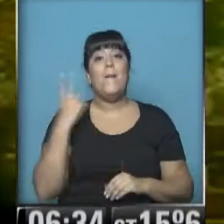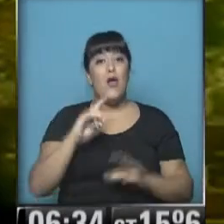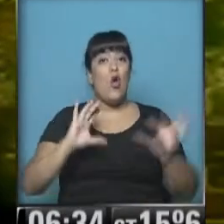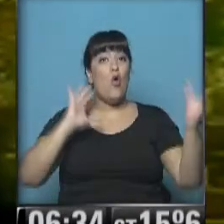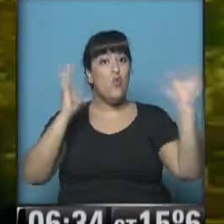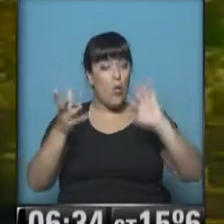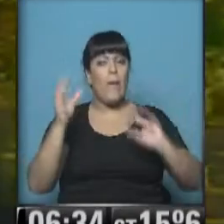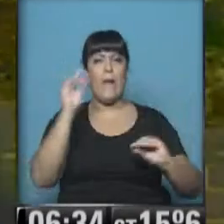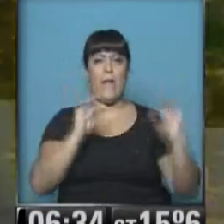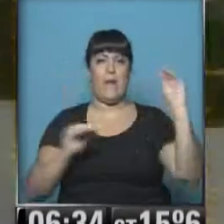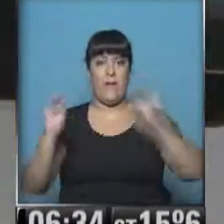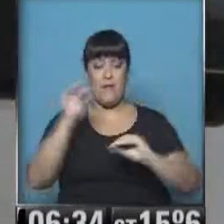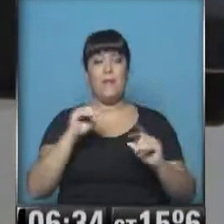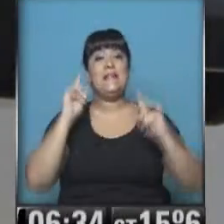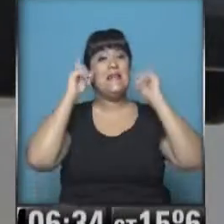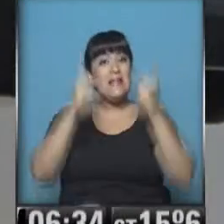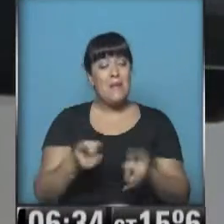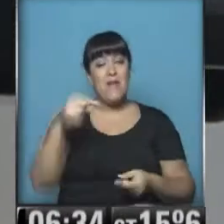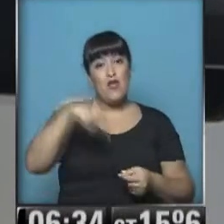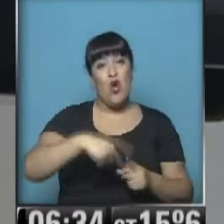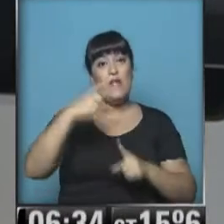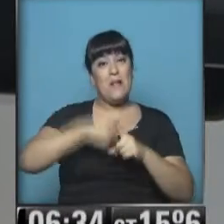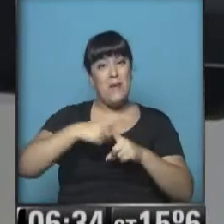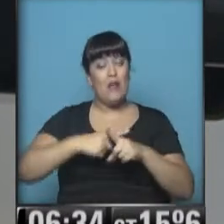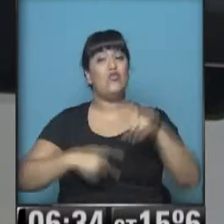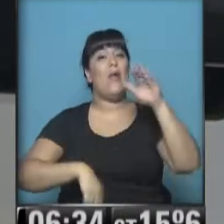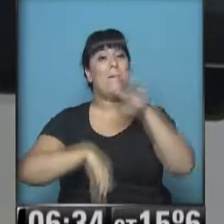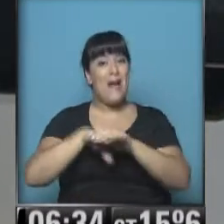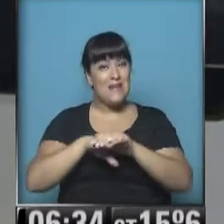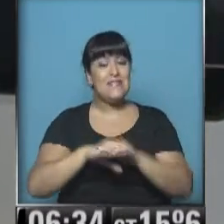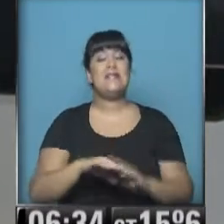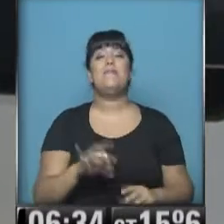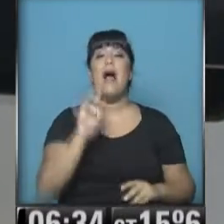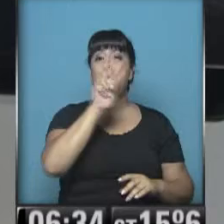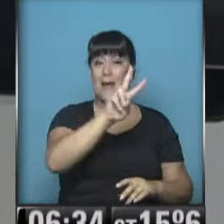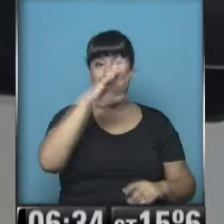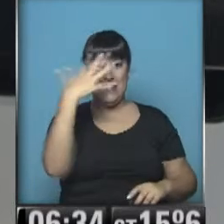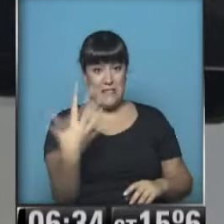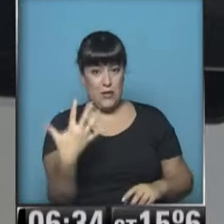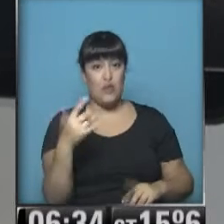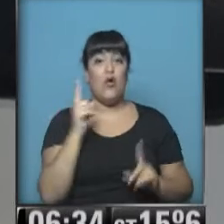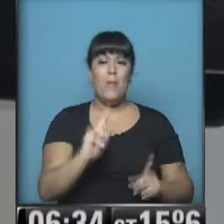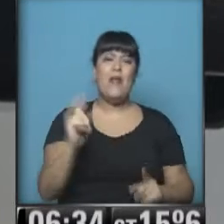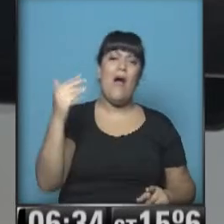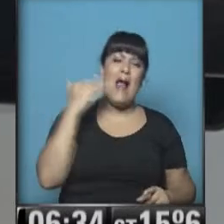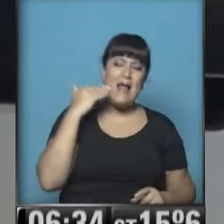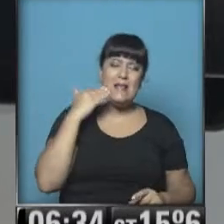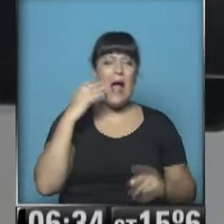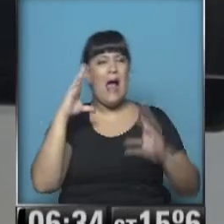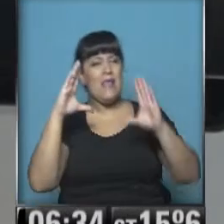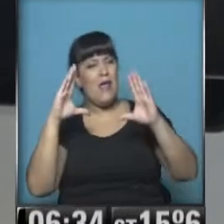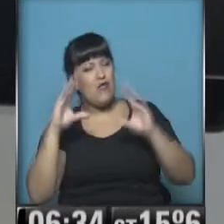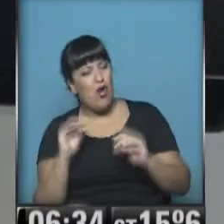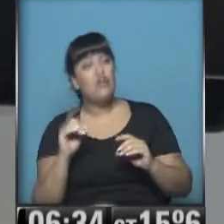nubosidad. Y además, la máxima pronosticada es de solo 25. Y al atardecer, ya llegando la